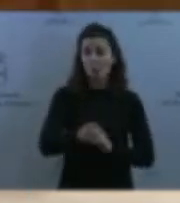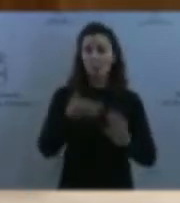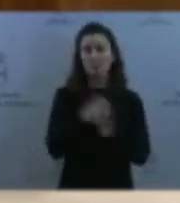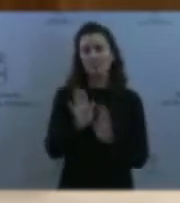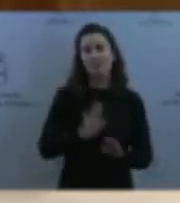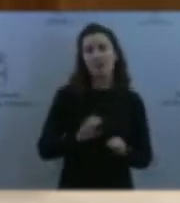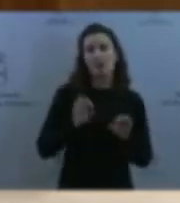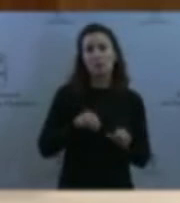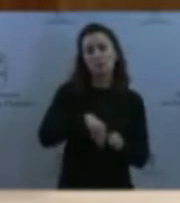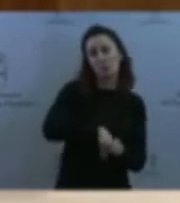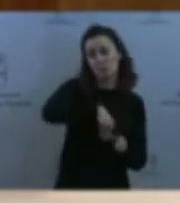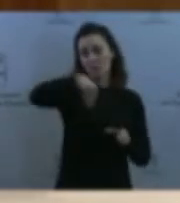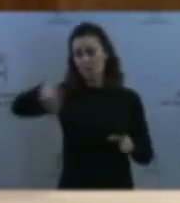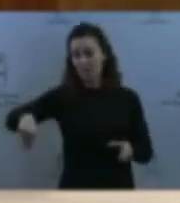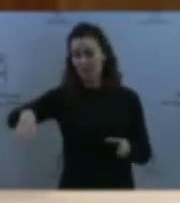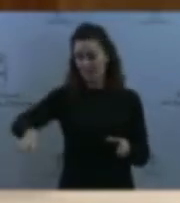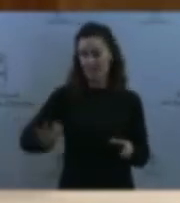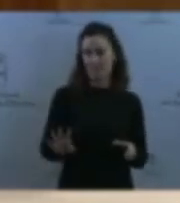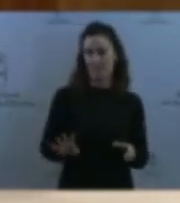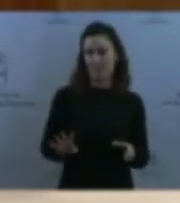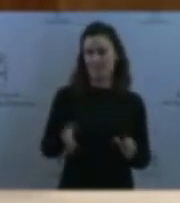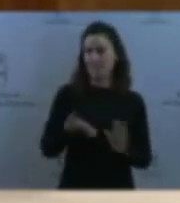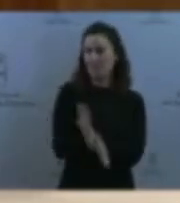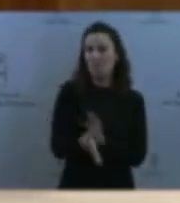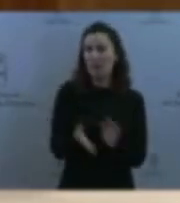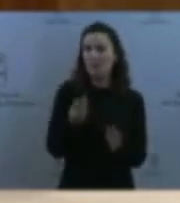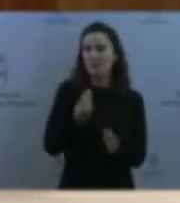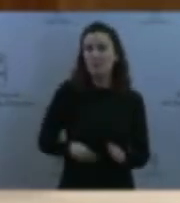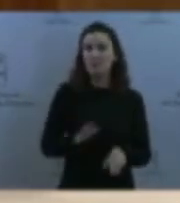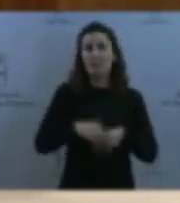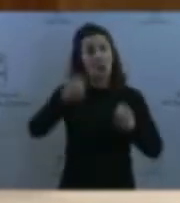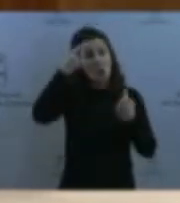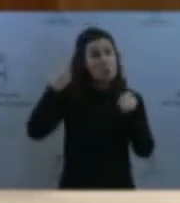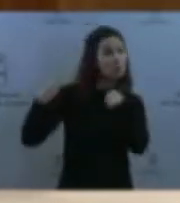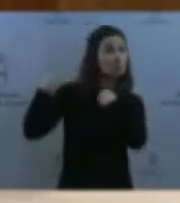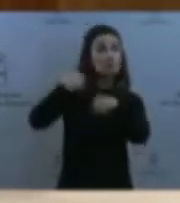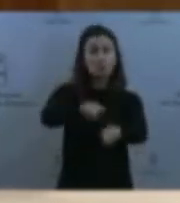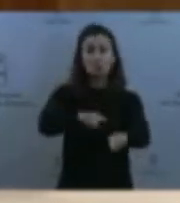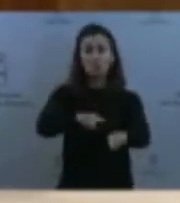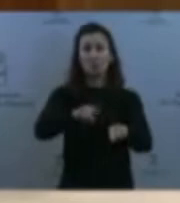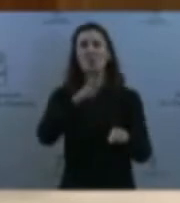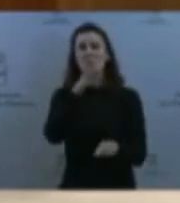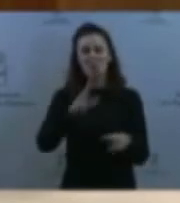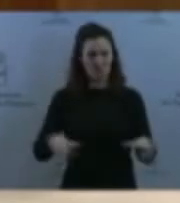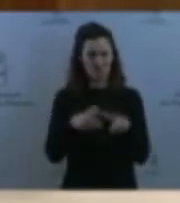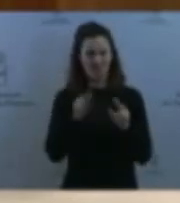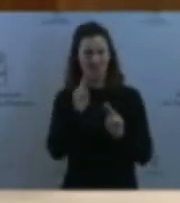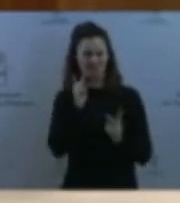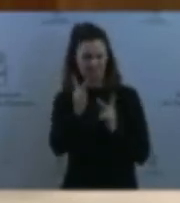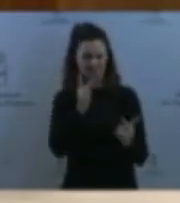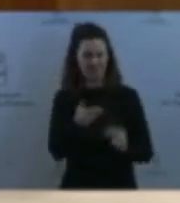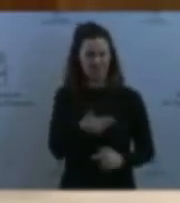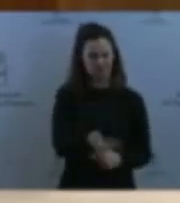arrojarlos a sobrevivir en una sociedad que los mira mal y que los interpreta a adultos cuando no lo son.